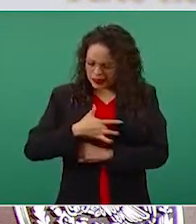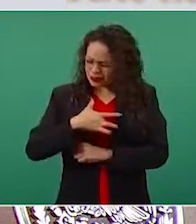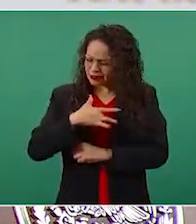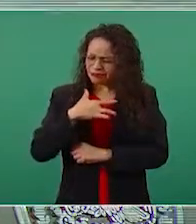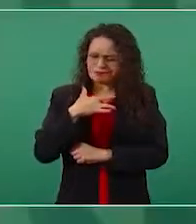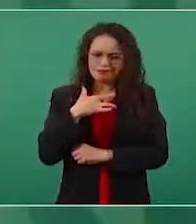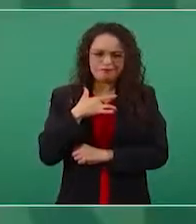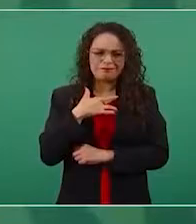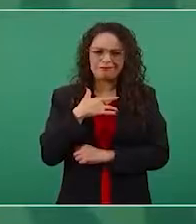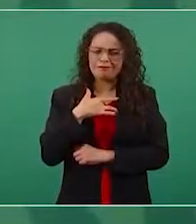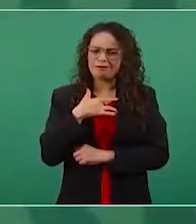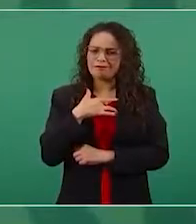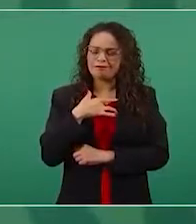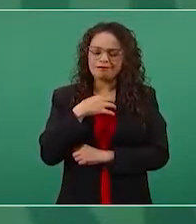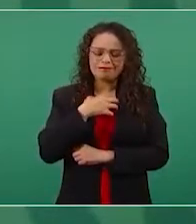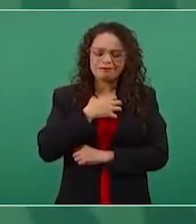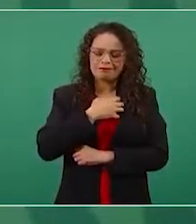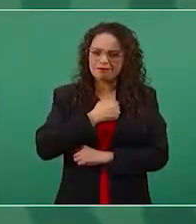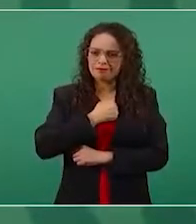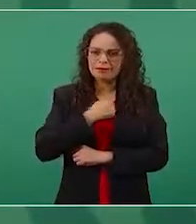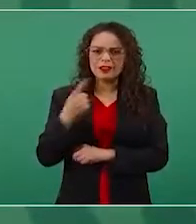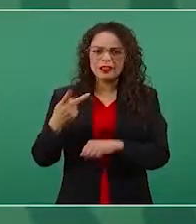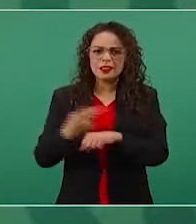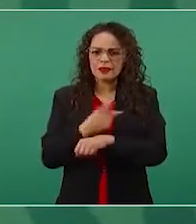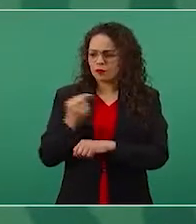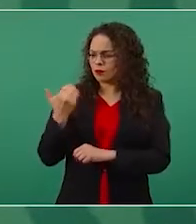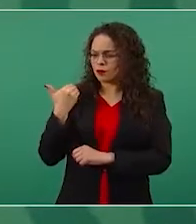lo que acaba de pasar en Nochistlán,